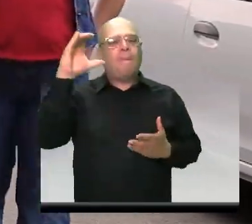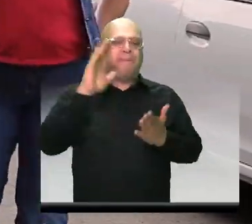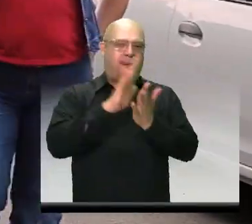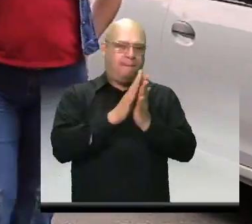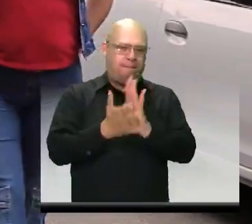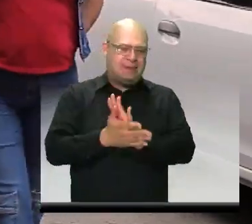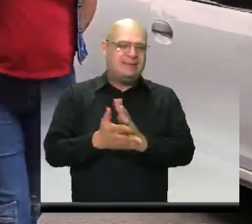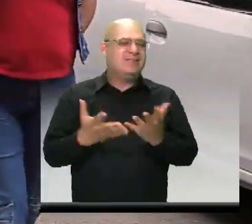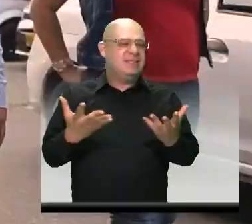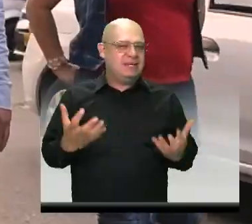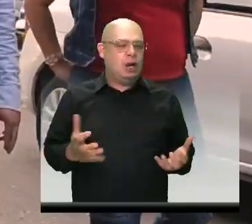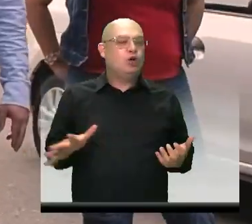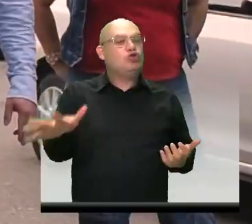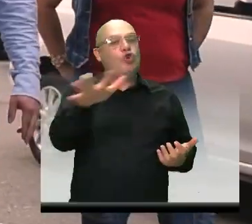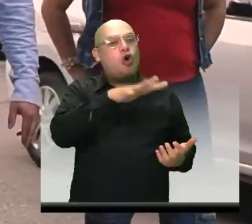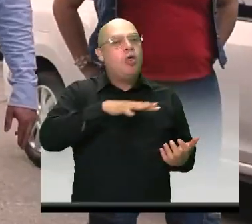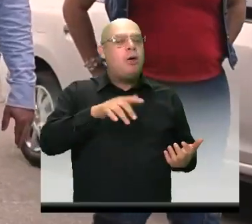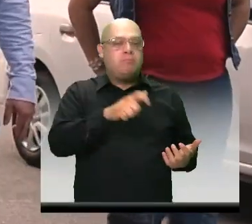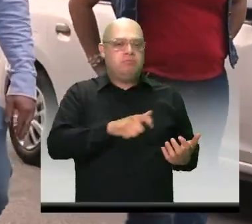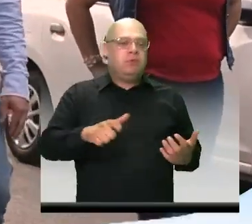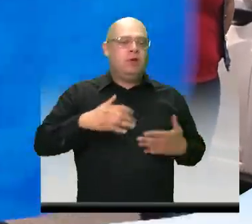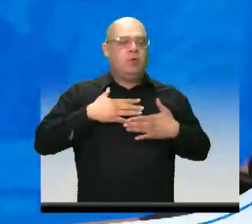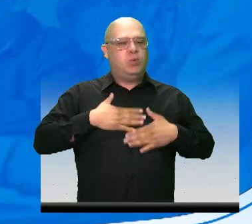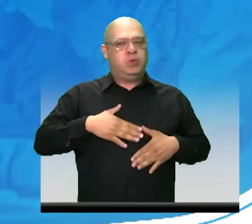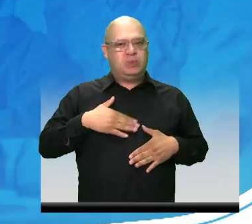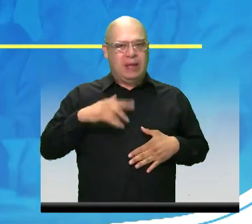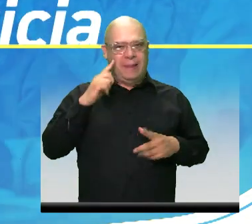que todos podamos vivir tranquilos. Yo quiero que hagan la nota.